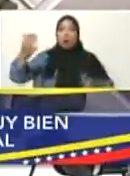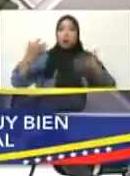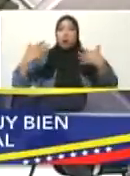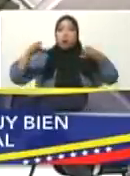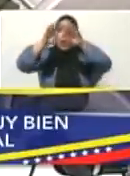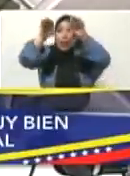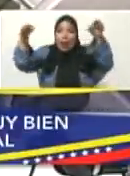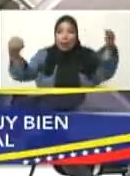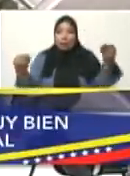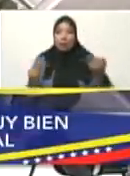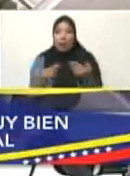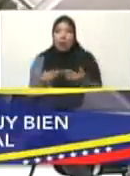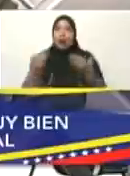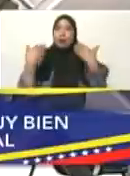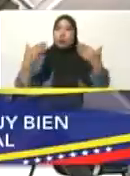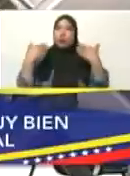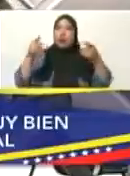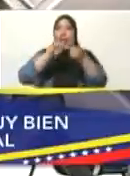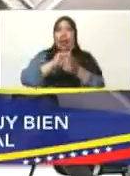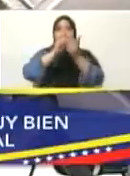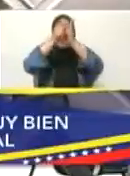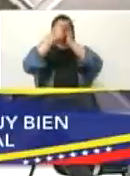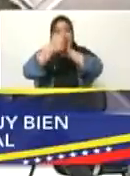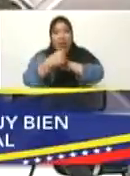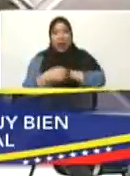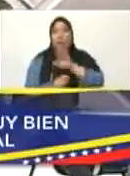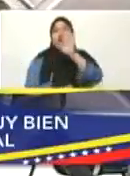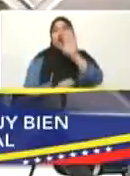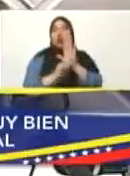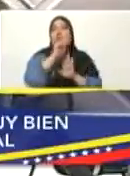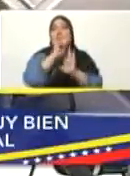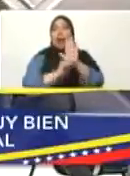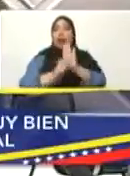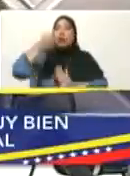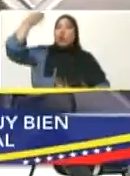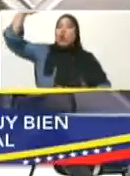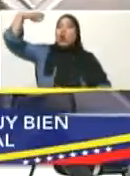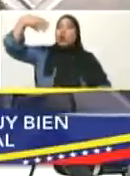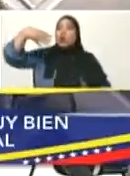del cambio climático, todos los estudios.